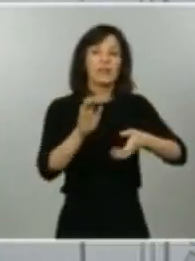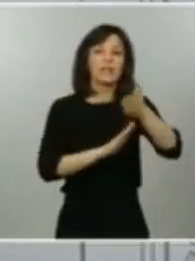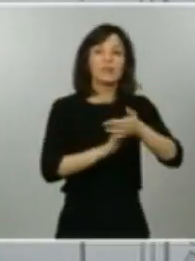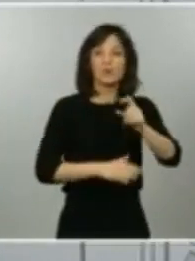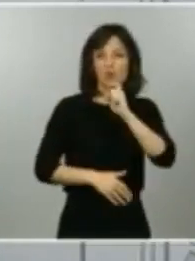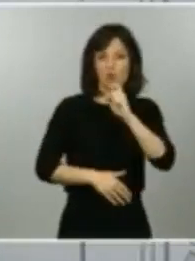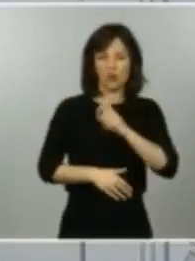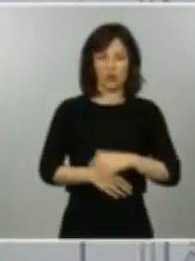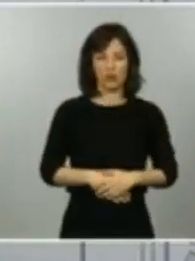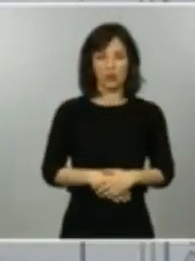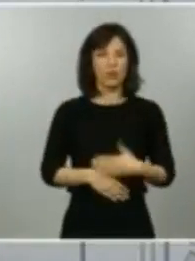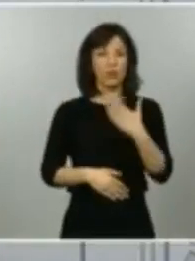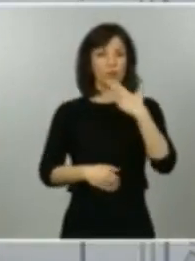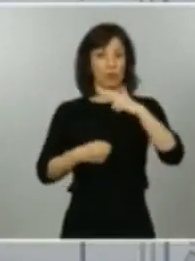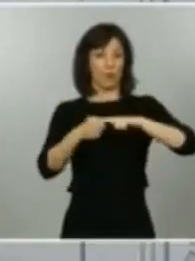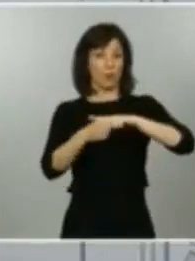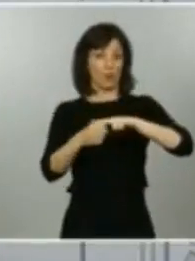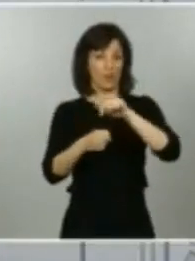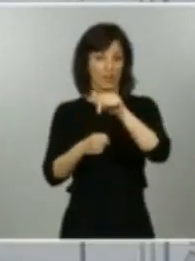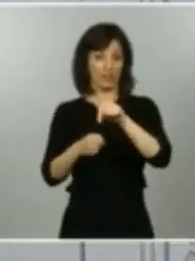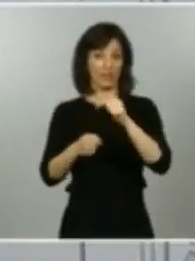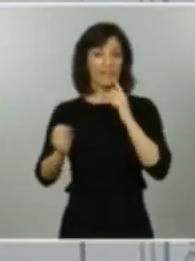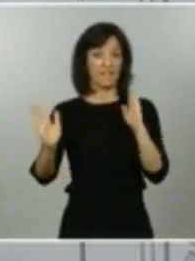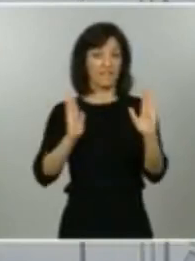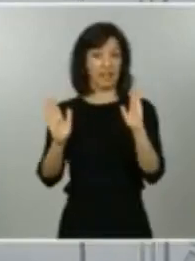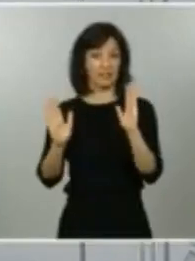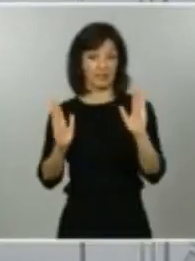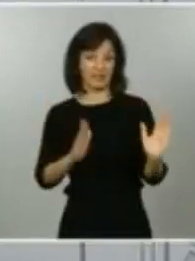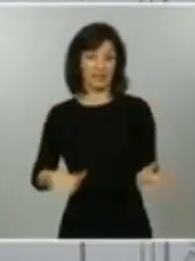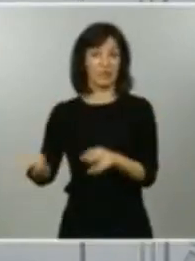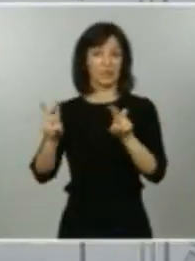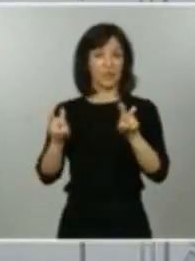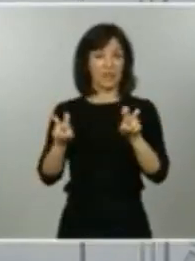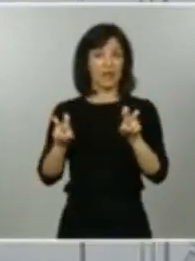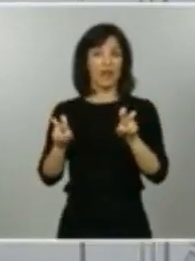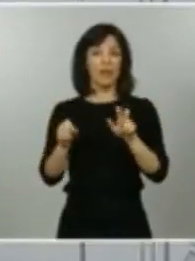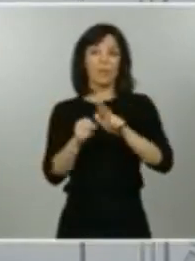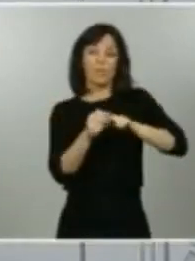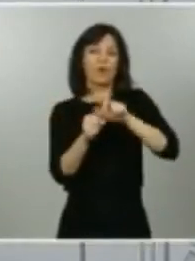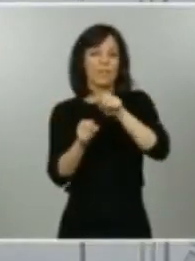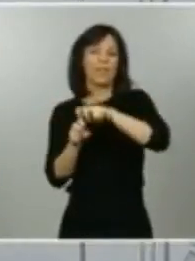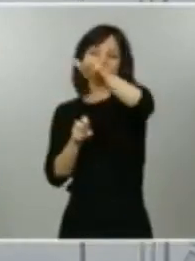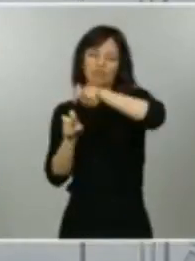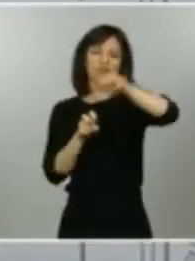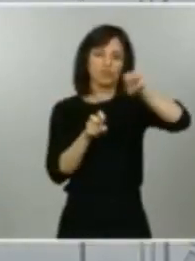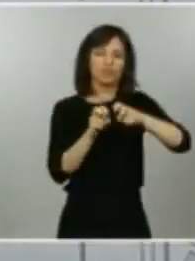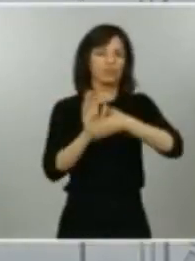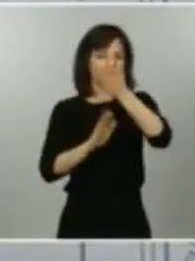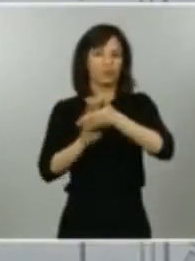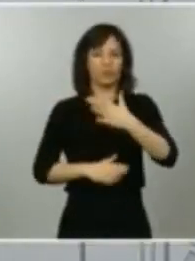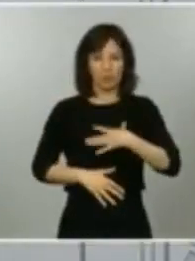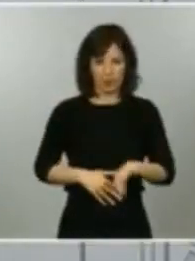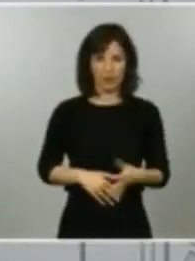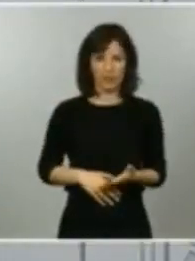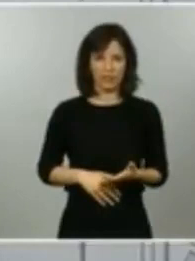y que está disponible está prevista para hacerla en esa unidad territorial. Si se pasa a una provincia una persona se podrá mover en el